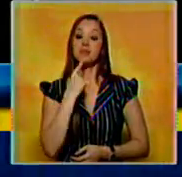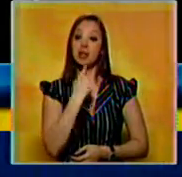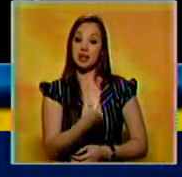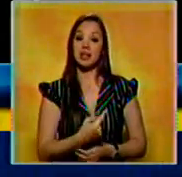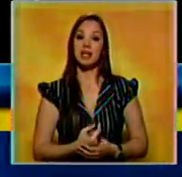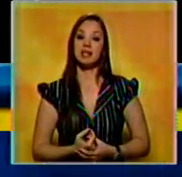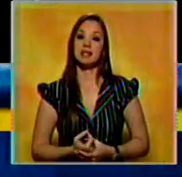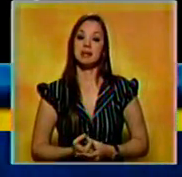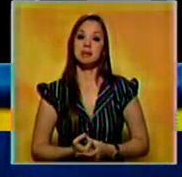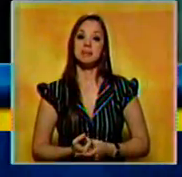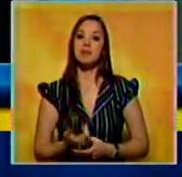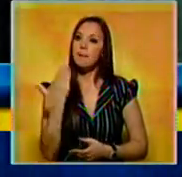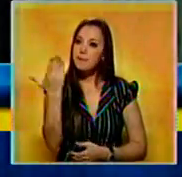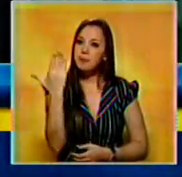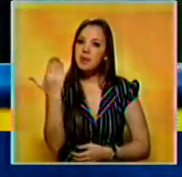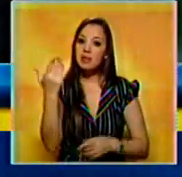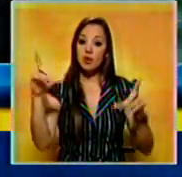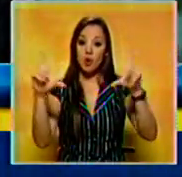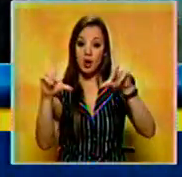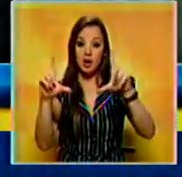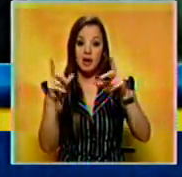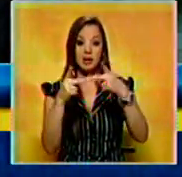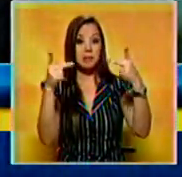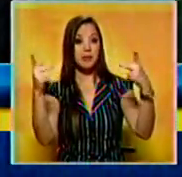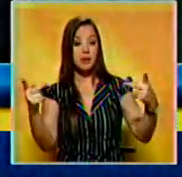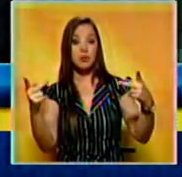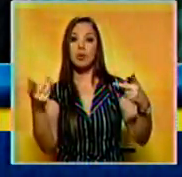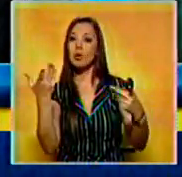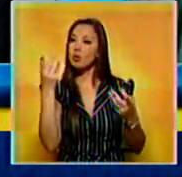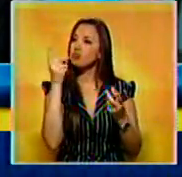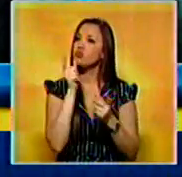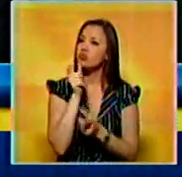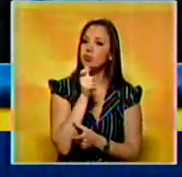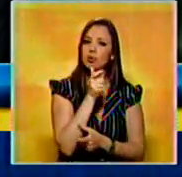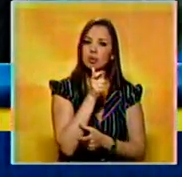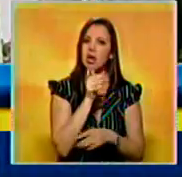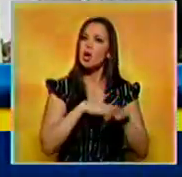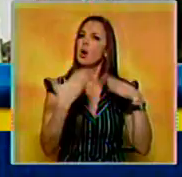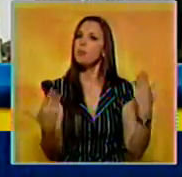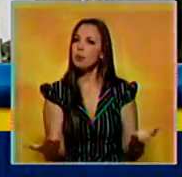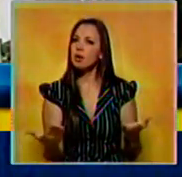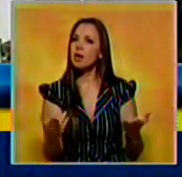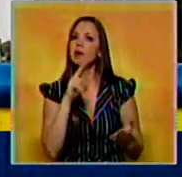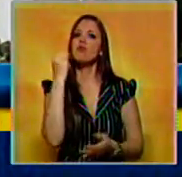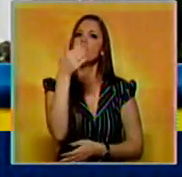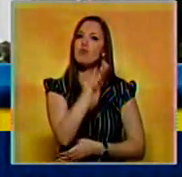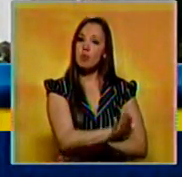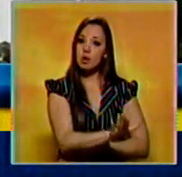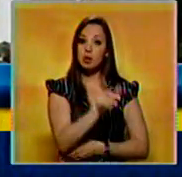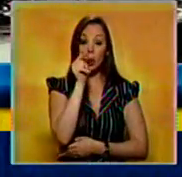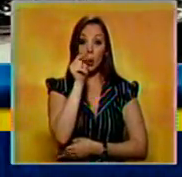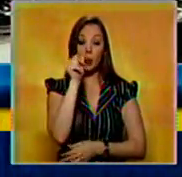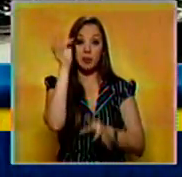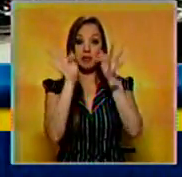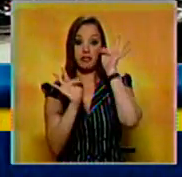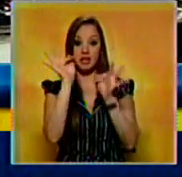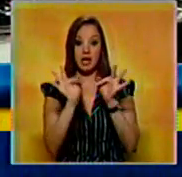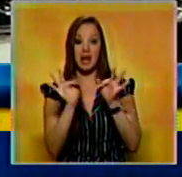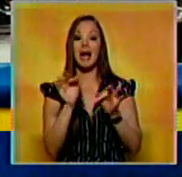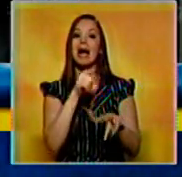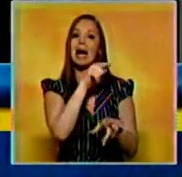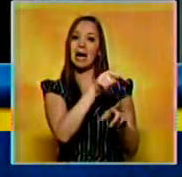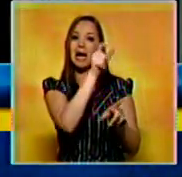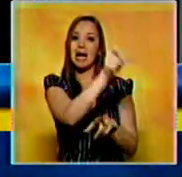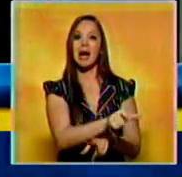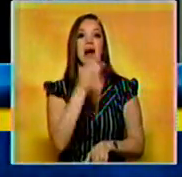Capitanich, pidió a los medios cuestionarse las circunstancias que rodean la muerte del fiscal que denunció a la presidenta Cristina Fernández.